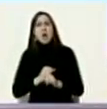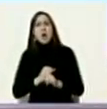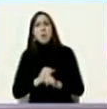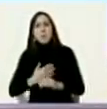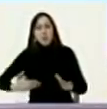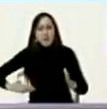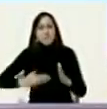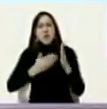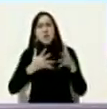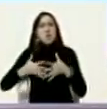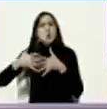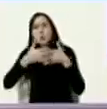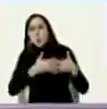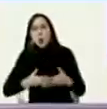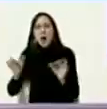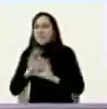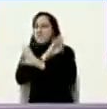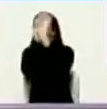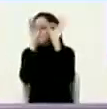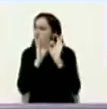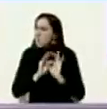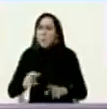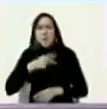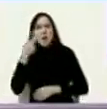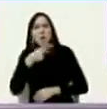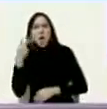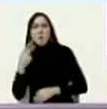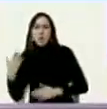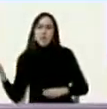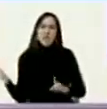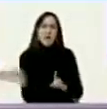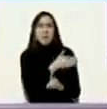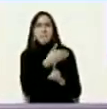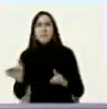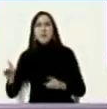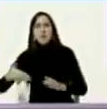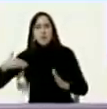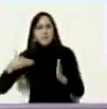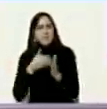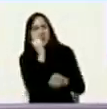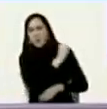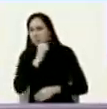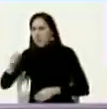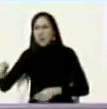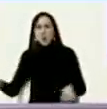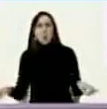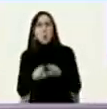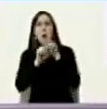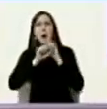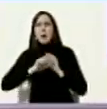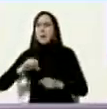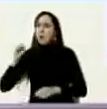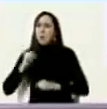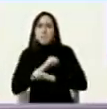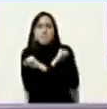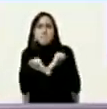una política genocida tan genocida como bombardear un país